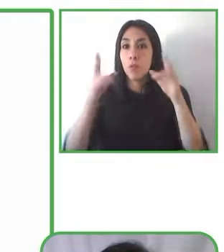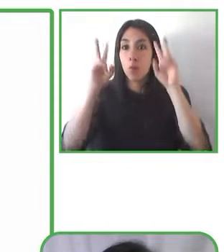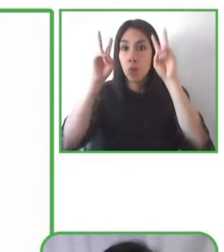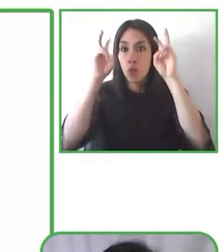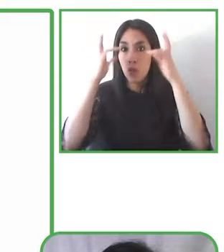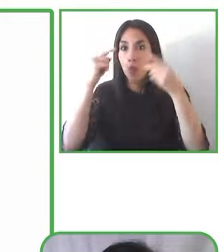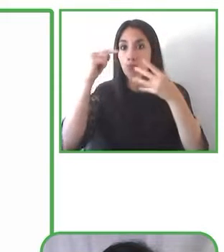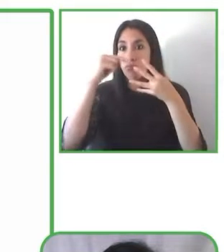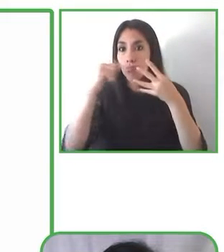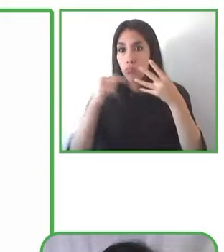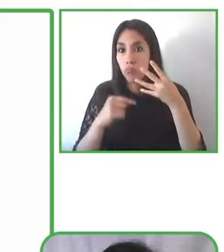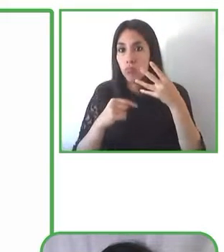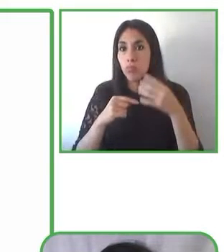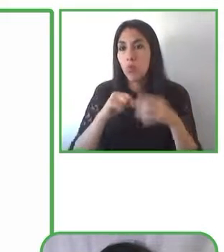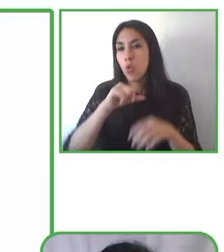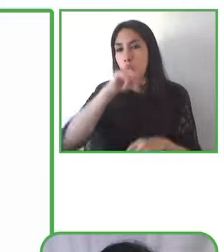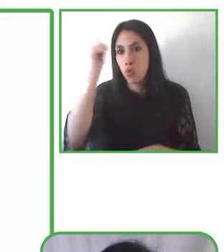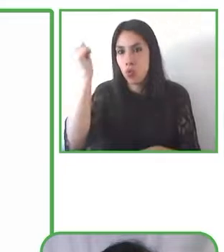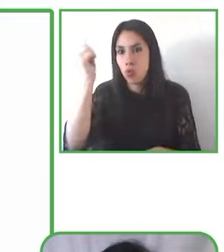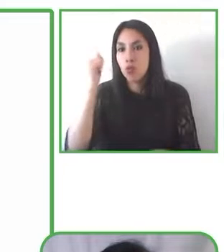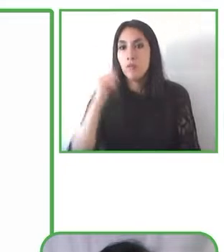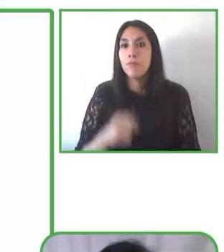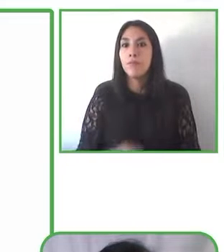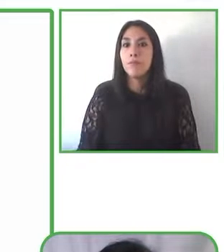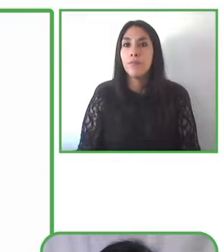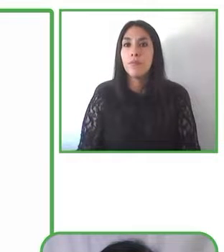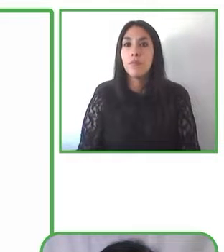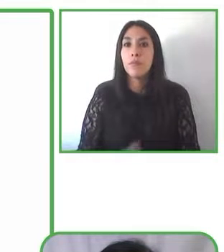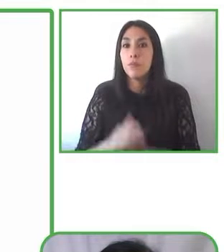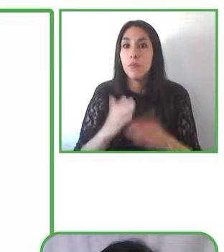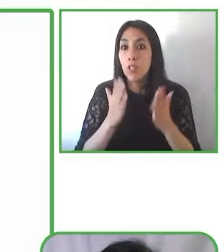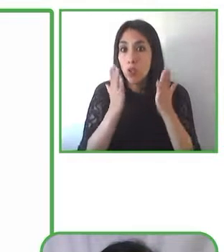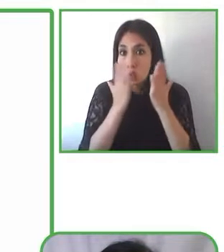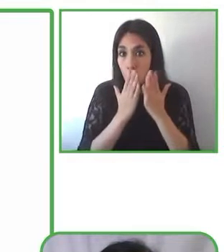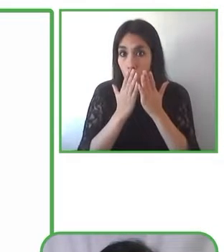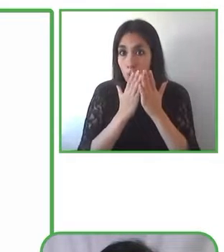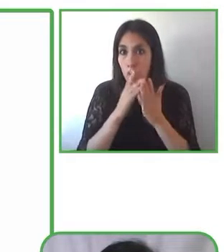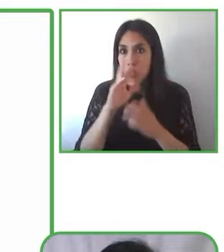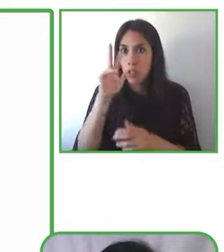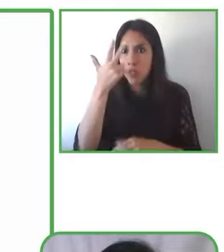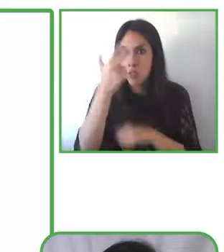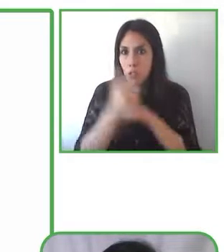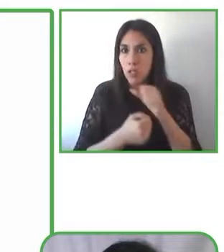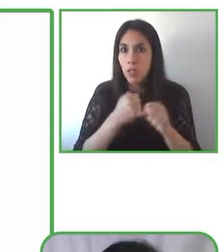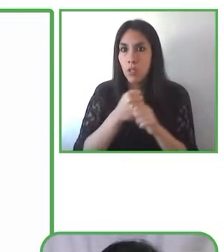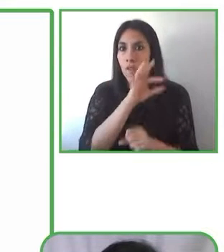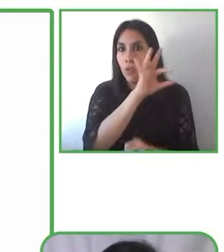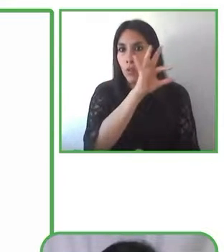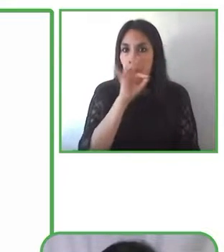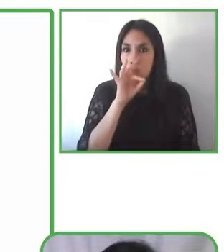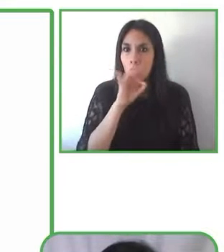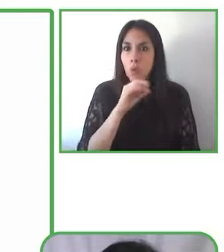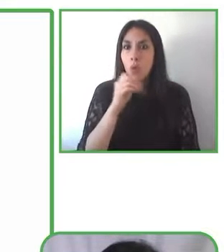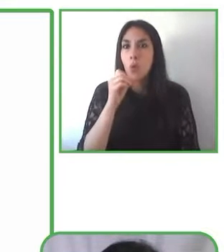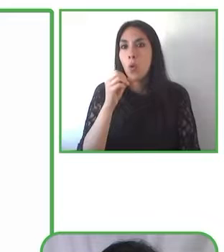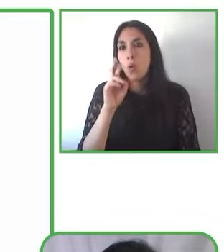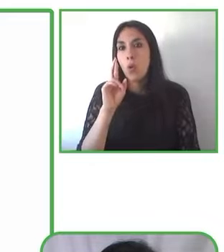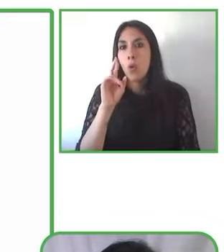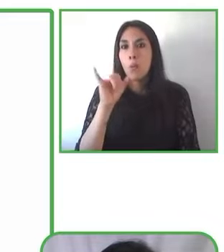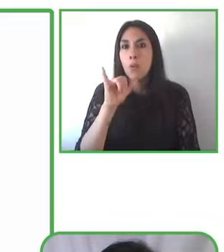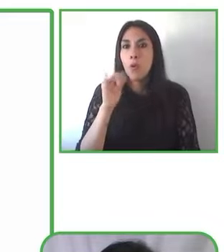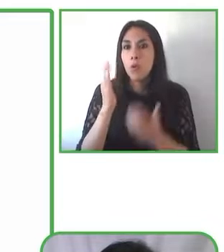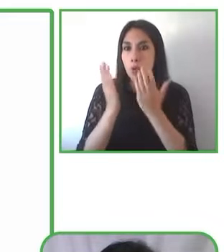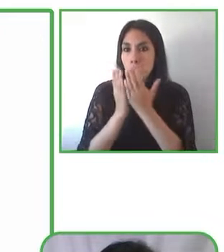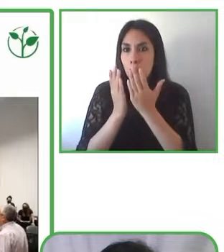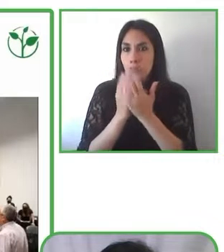partir del tercer año, eligen para cursarla, y también pueden ser alumnos próximos a su recibida, digamos, a su